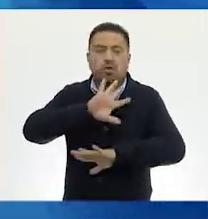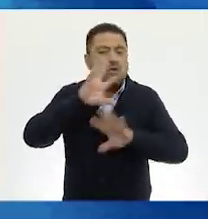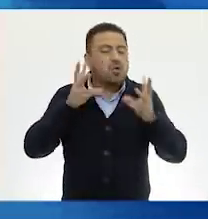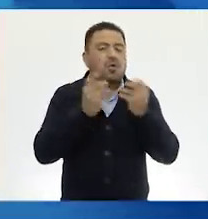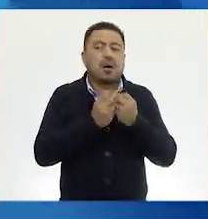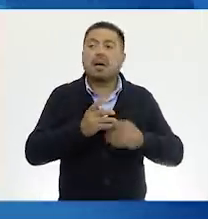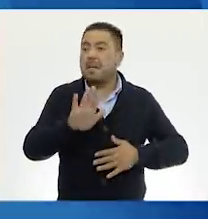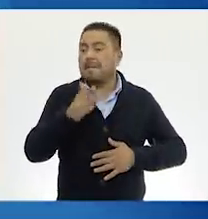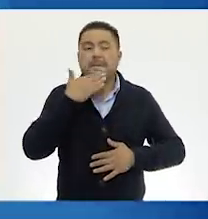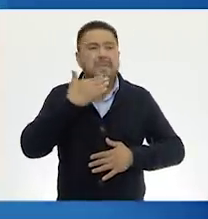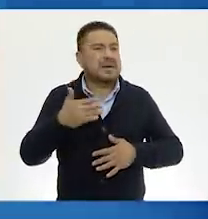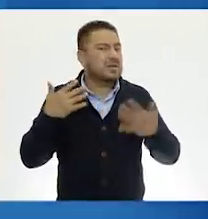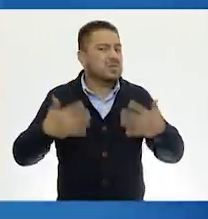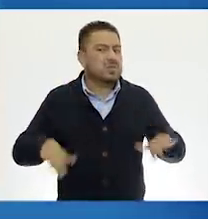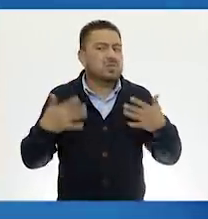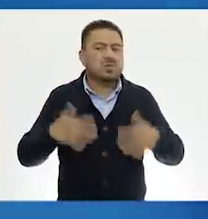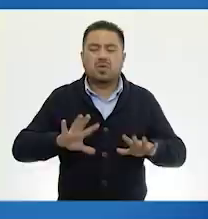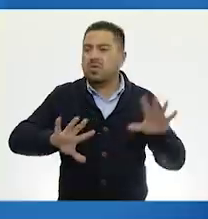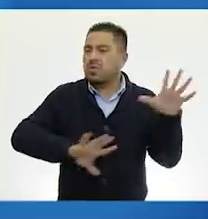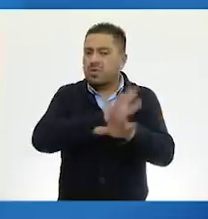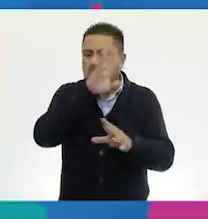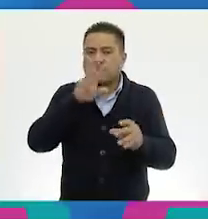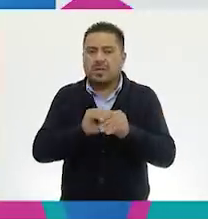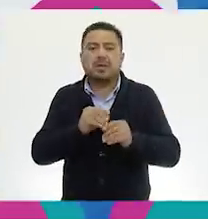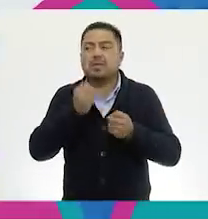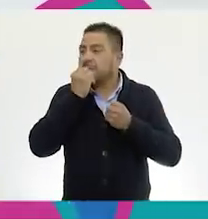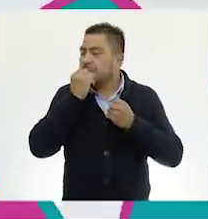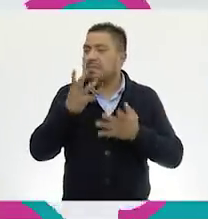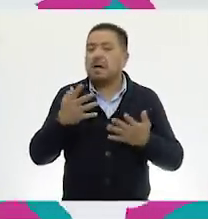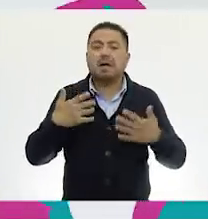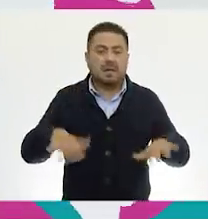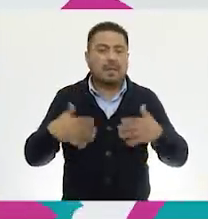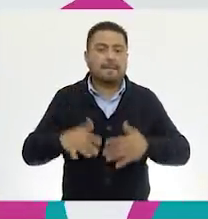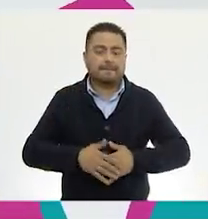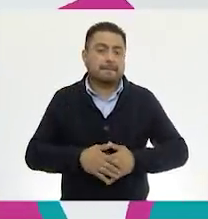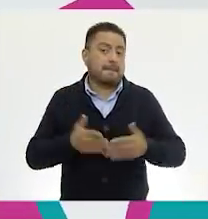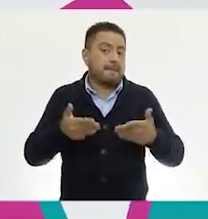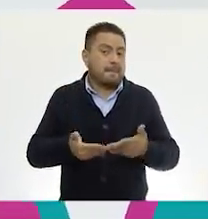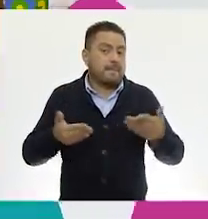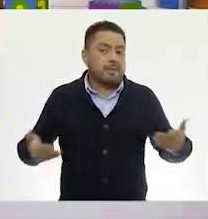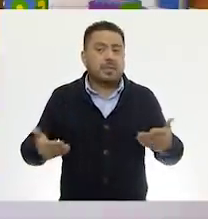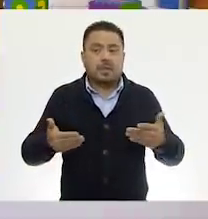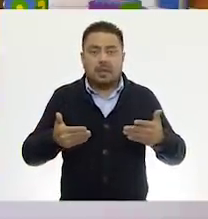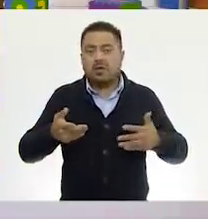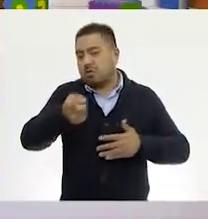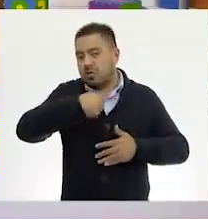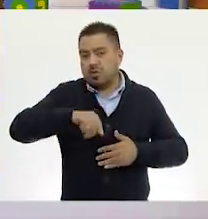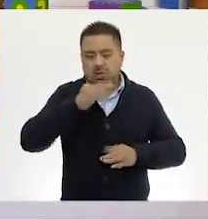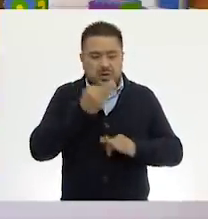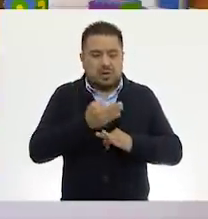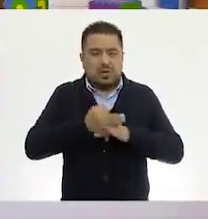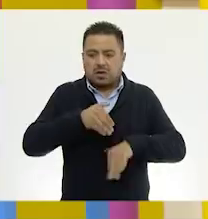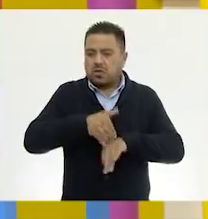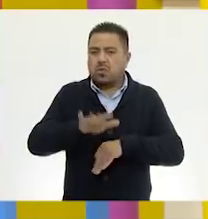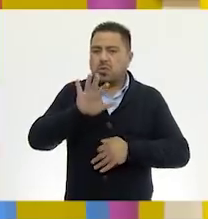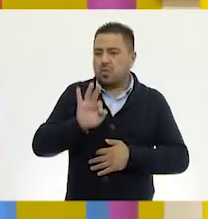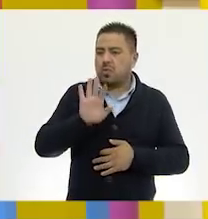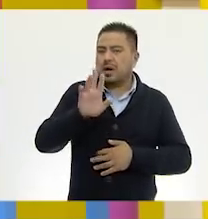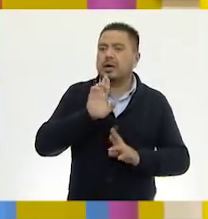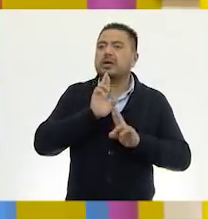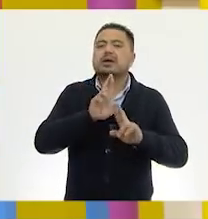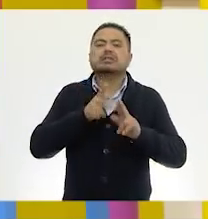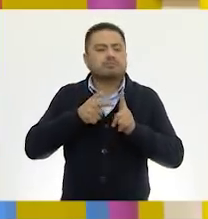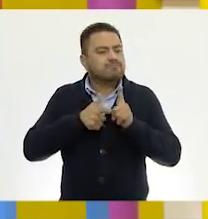Muy bien, Rodrigo. Muy, muy bien, todas. Excelente. Entonces, vamos, entonces, como ya tenemos la cuarenta y cinco contestada,